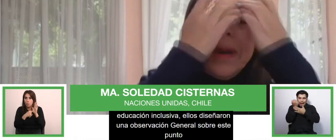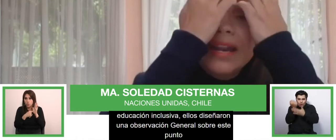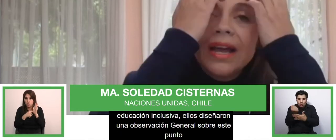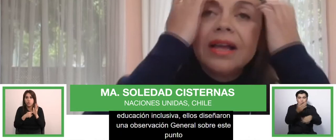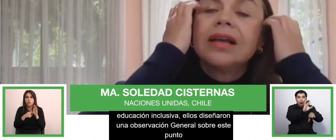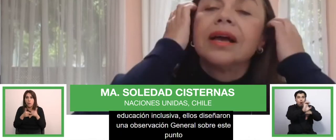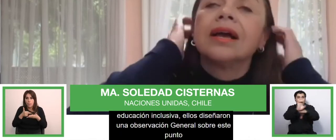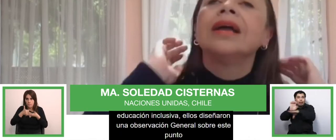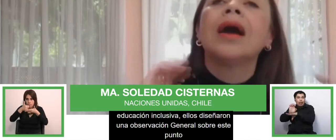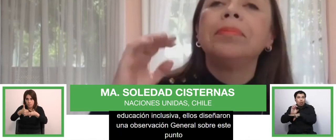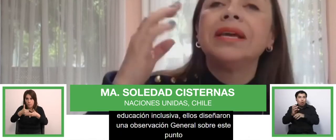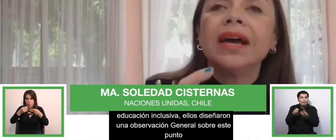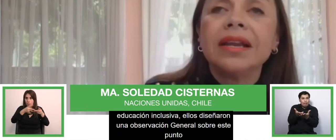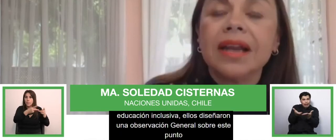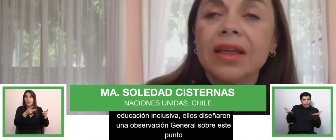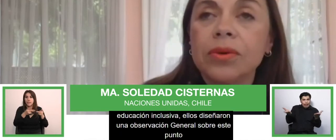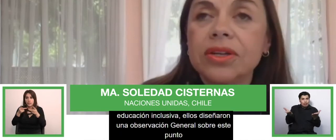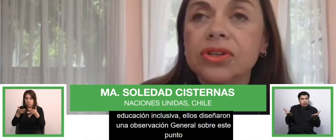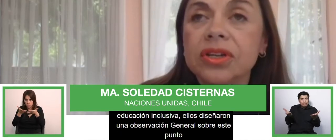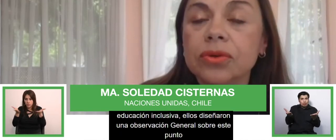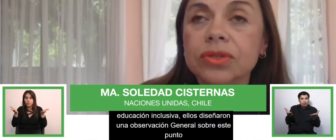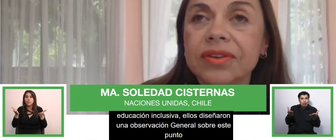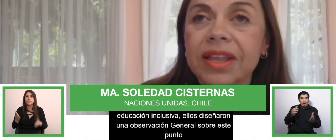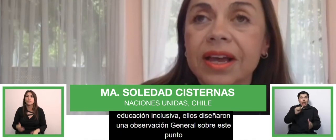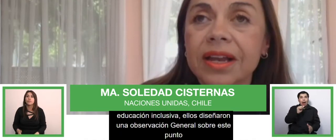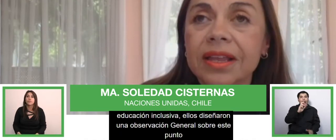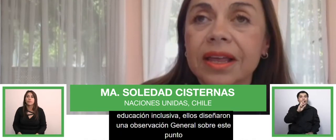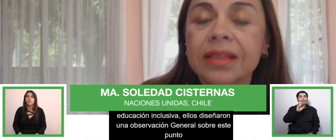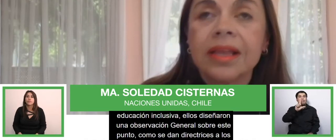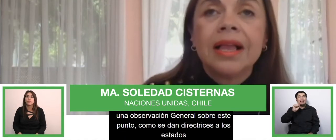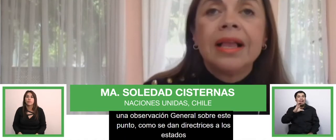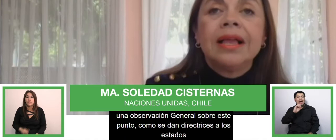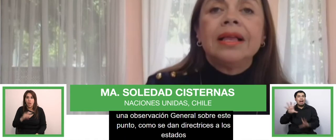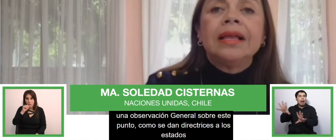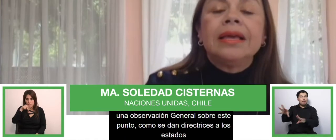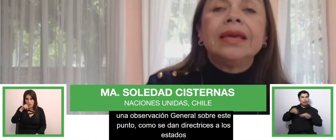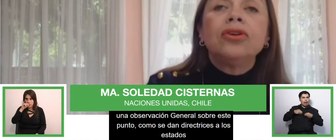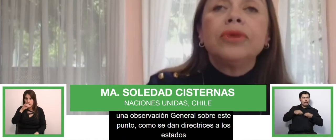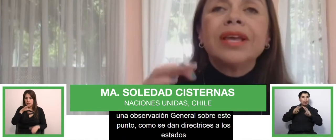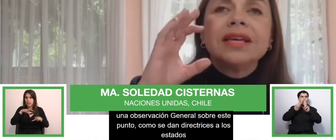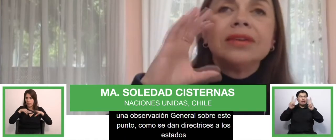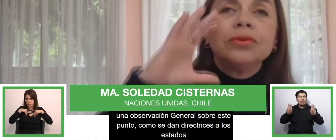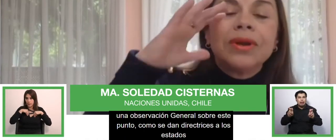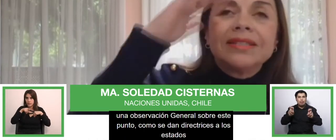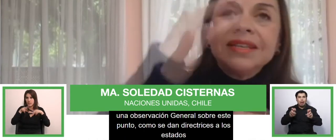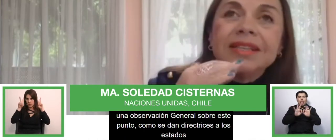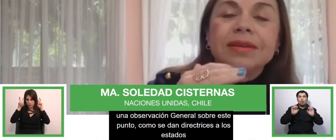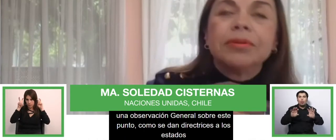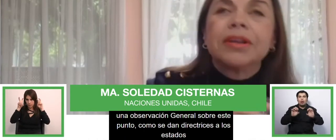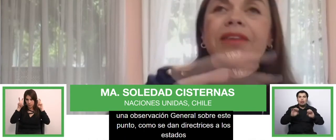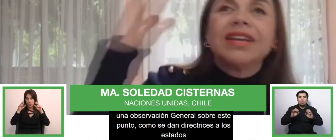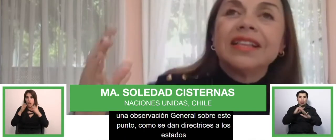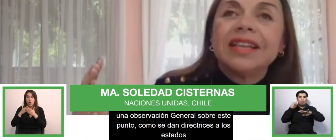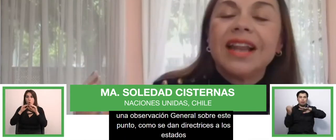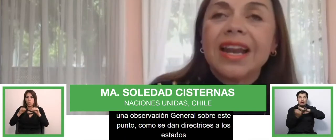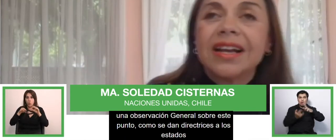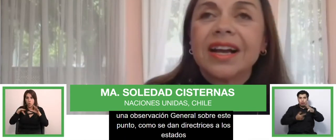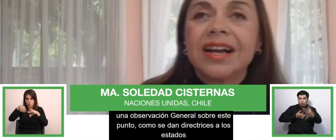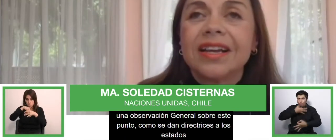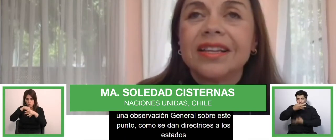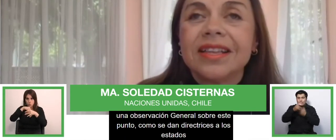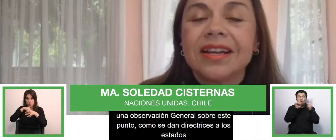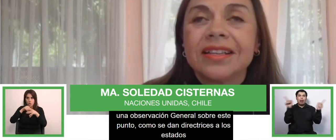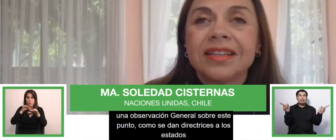para aplicar la educación inclusiva de calidad. Y yo voy a hacer una síntesis porque es bastante